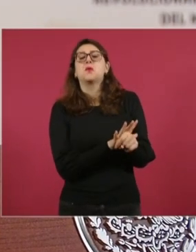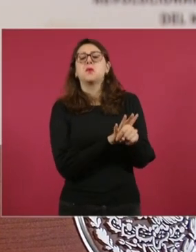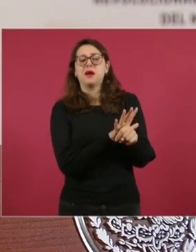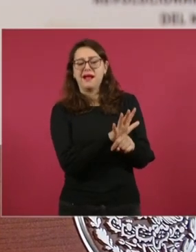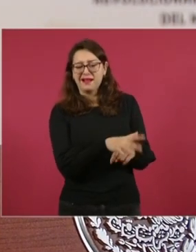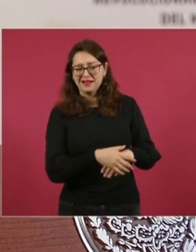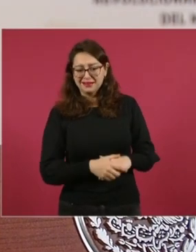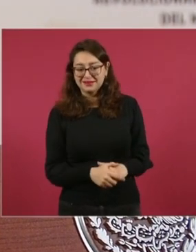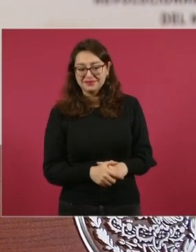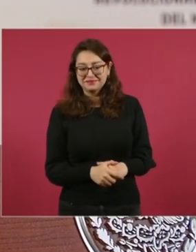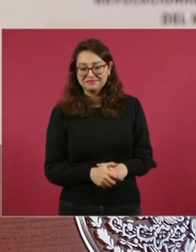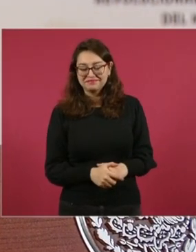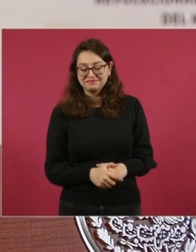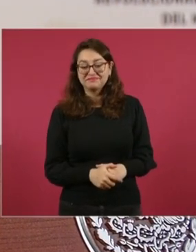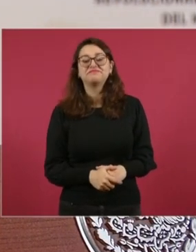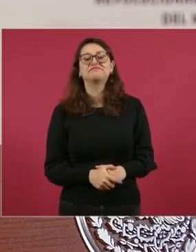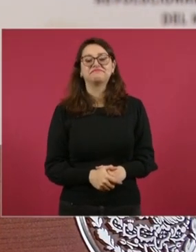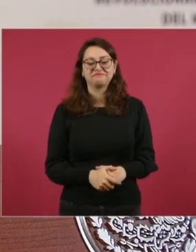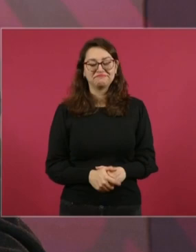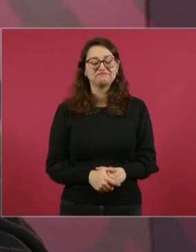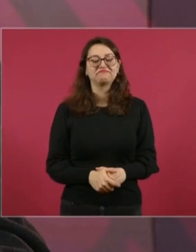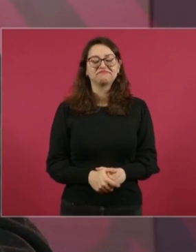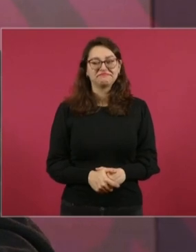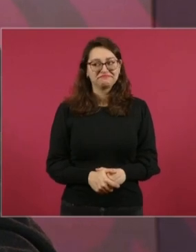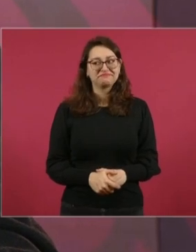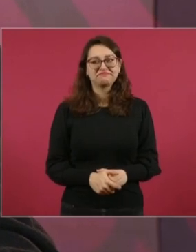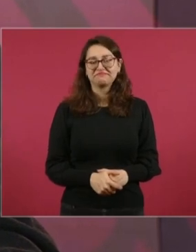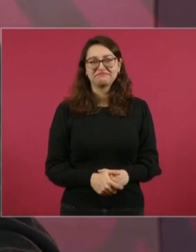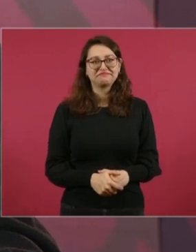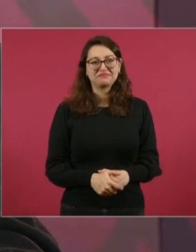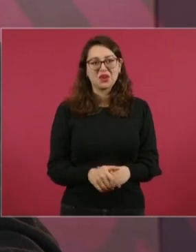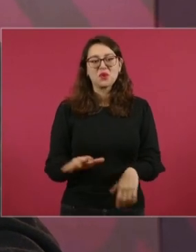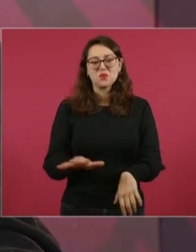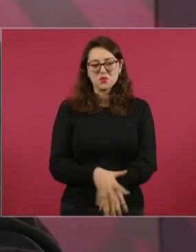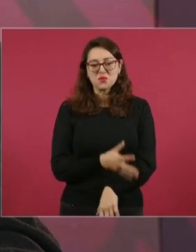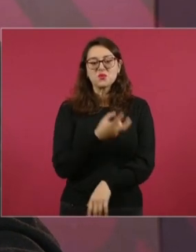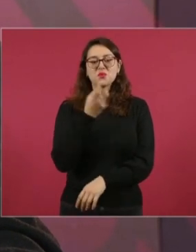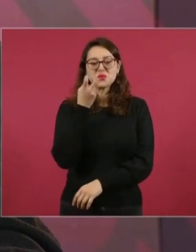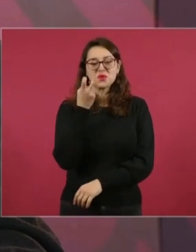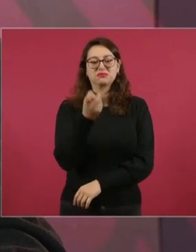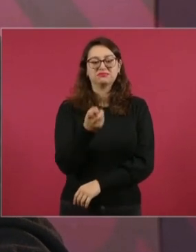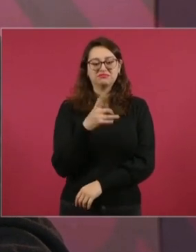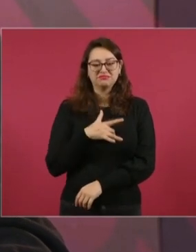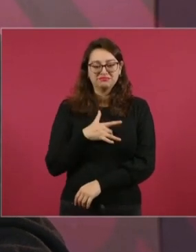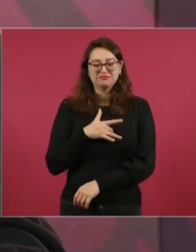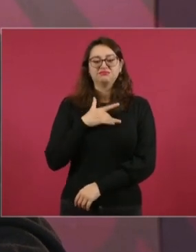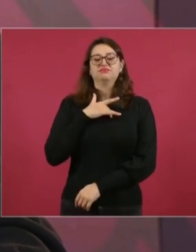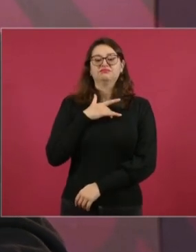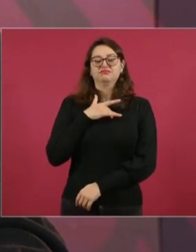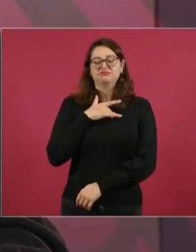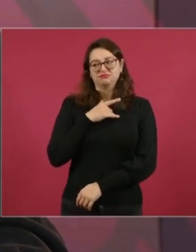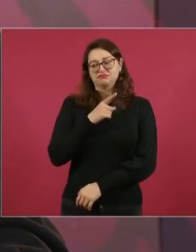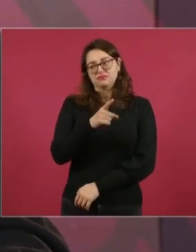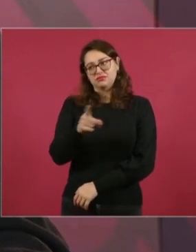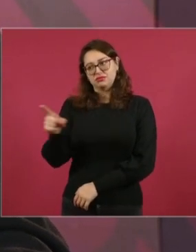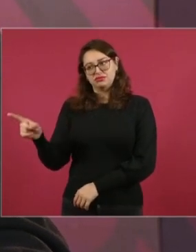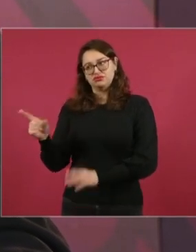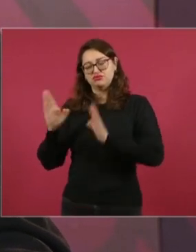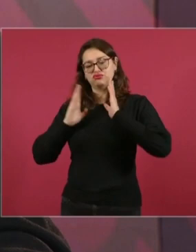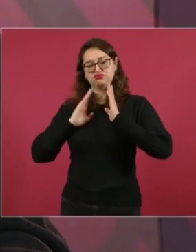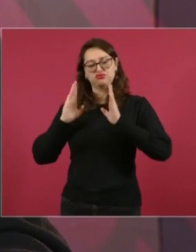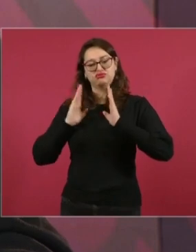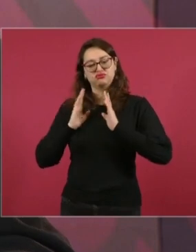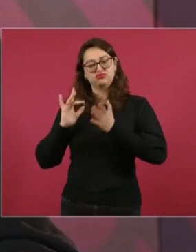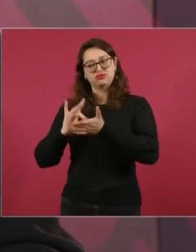Entonces, por eso y muchas otras cosas,